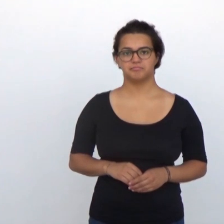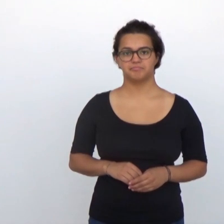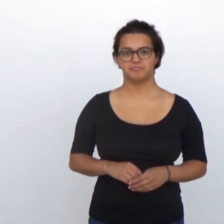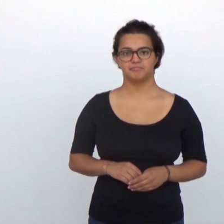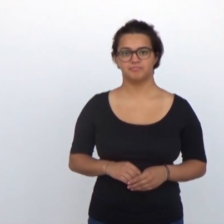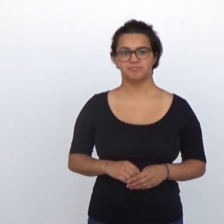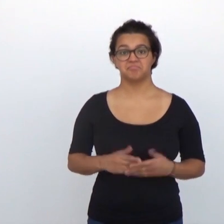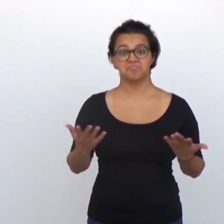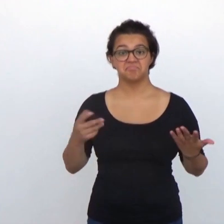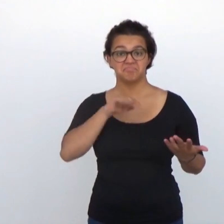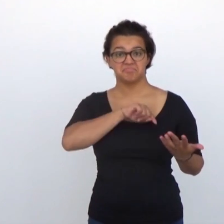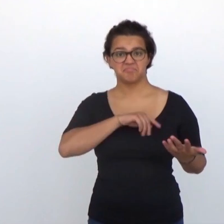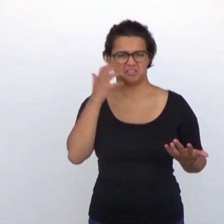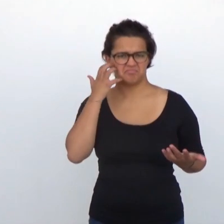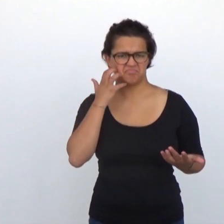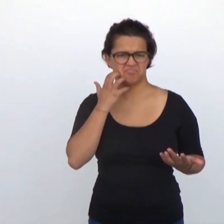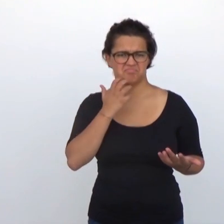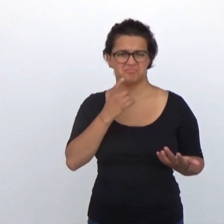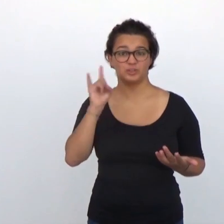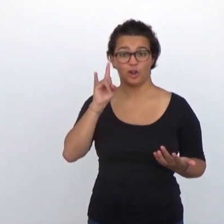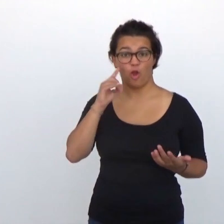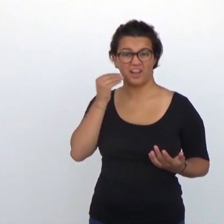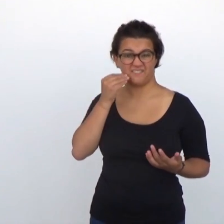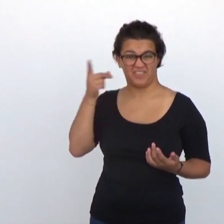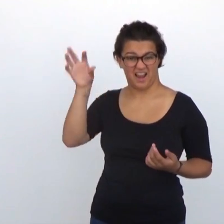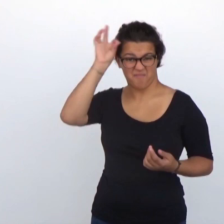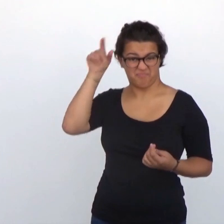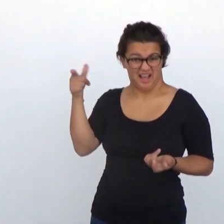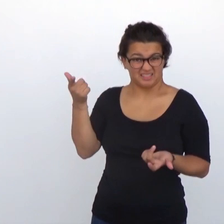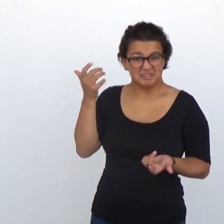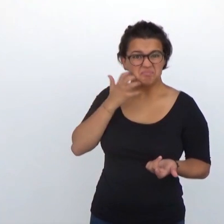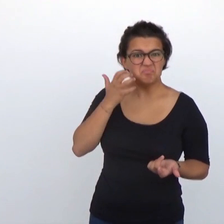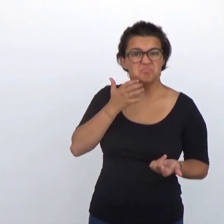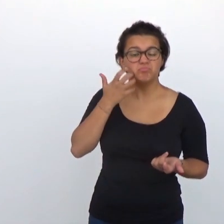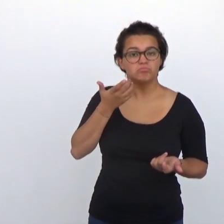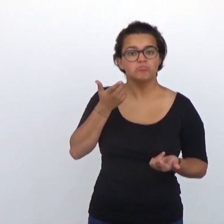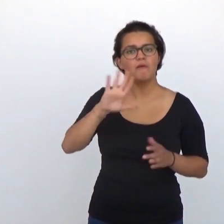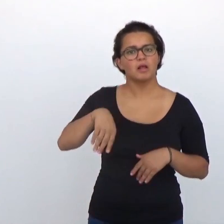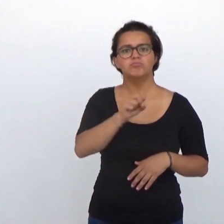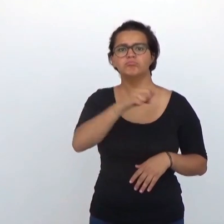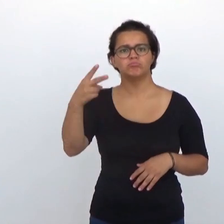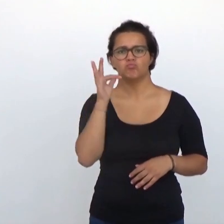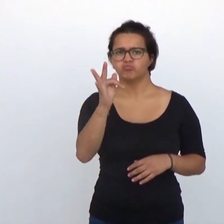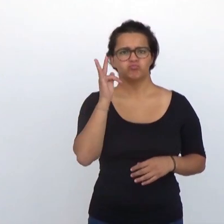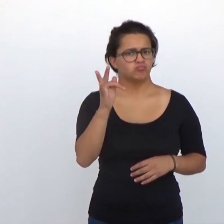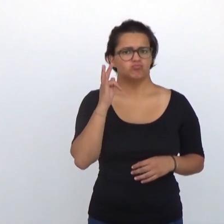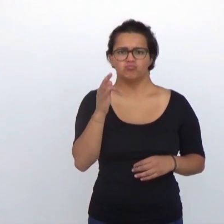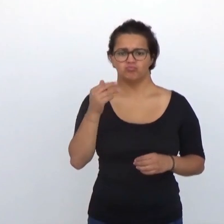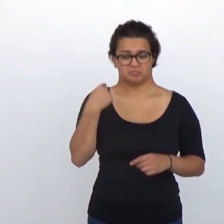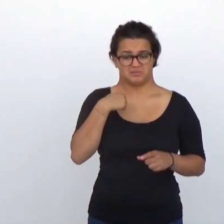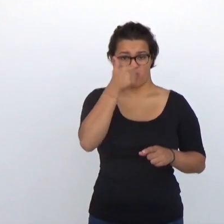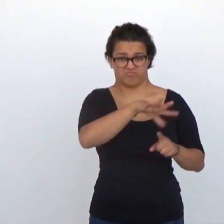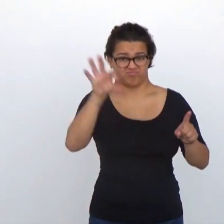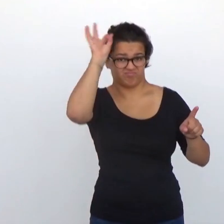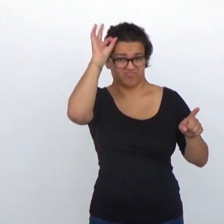Por extraño que no resulte el sonido artificial del implante. Lo cierto es que la mayor parte de estos pacientes consiguen alcanzar un